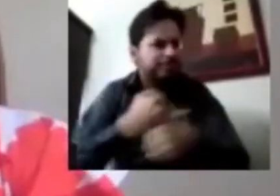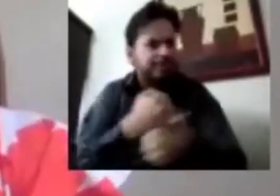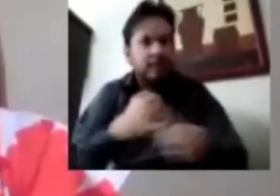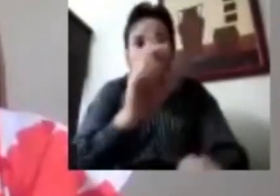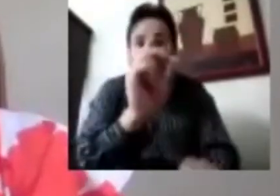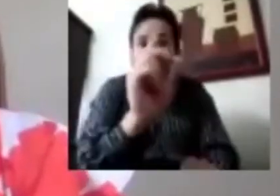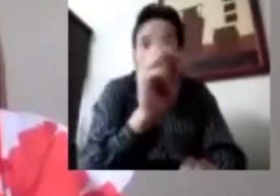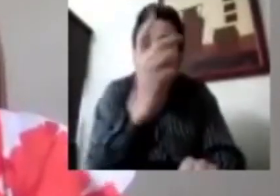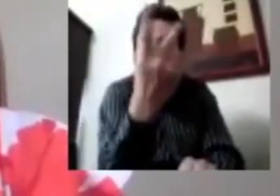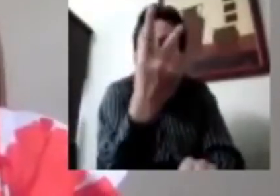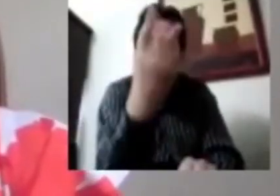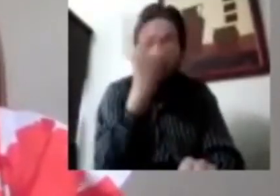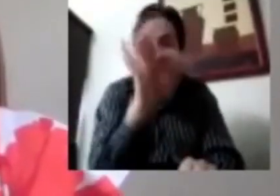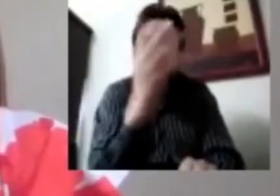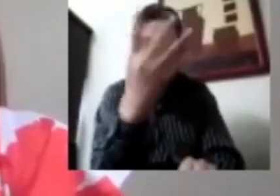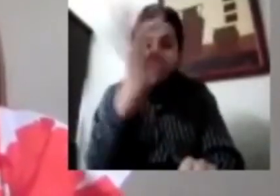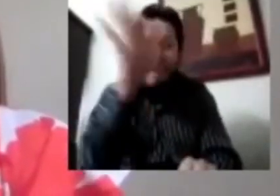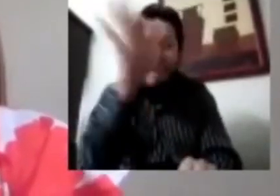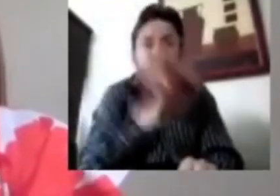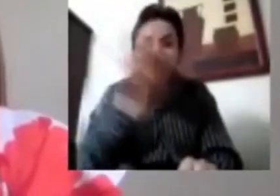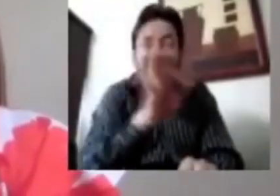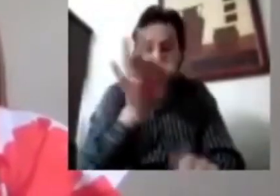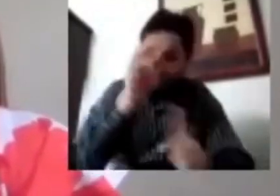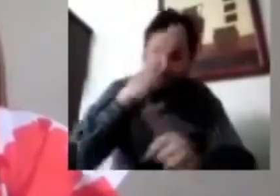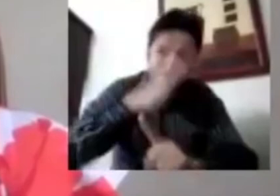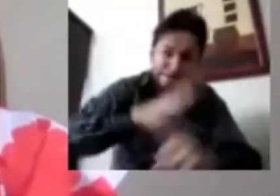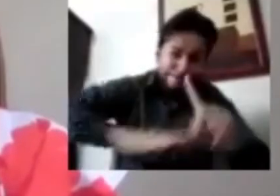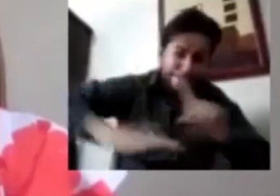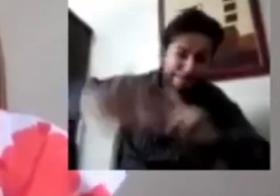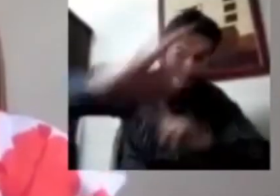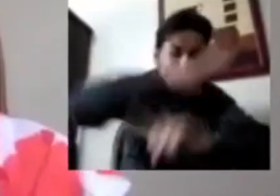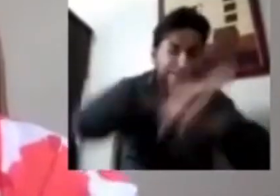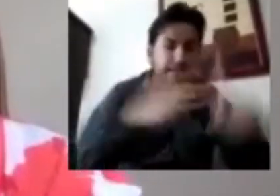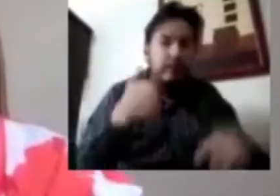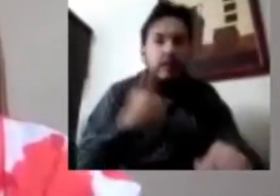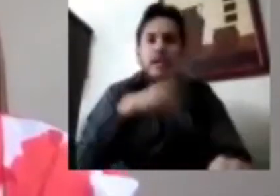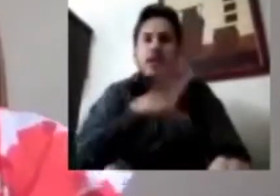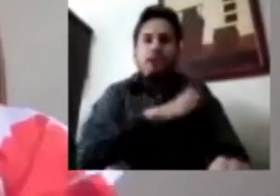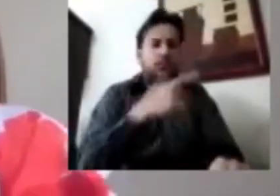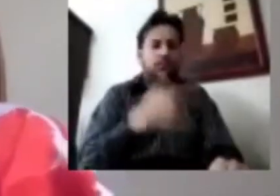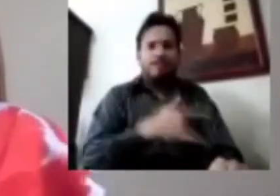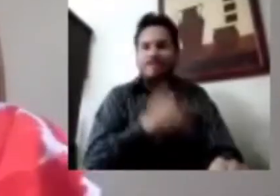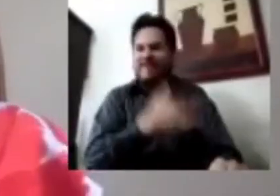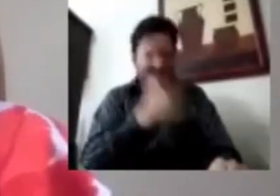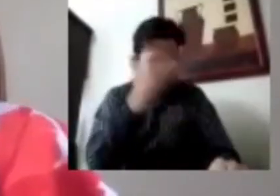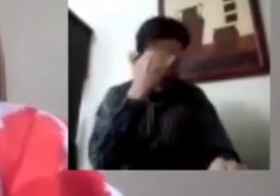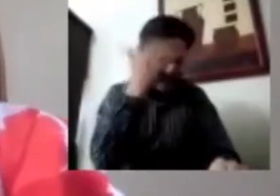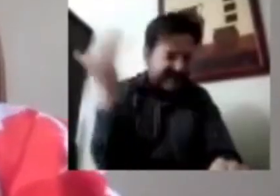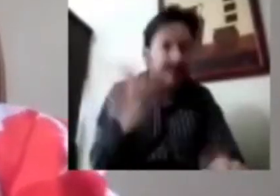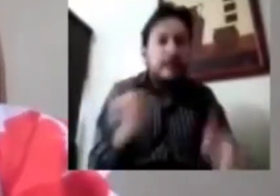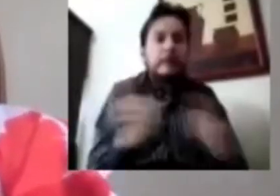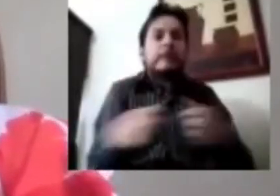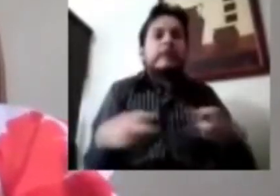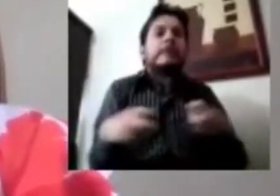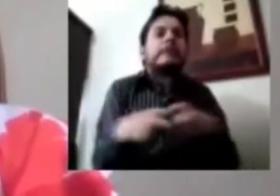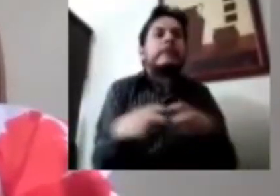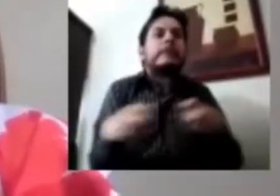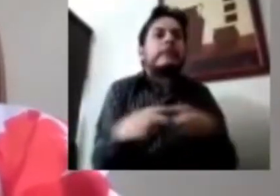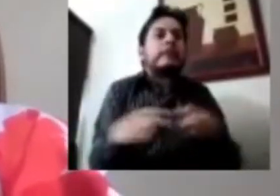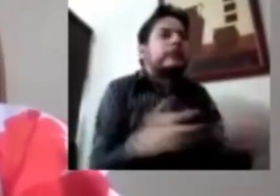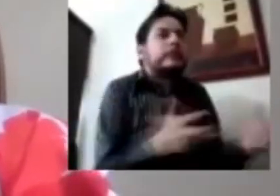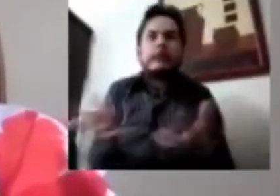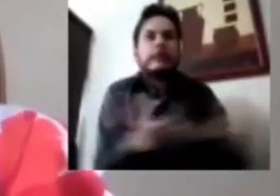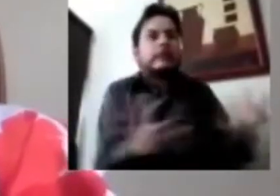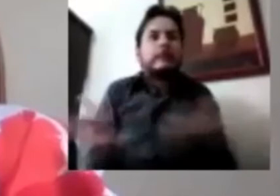32.4% de la población reportó síntomas severos de ansiedad, cuando normalmente esos niveles deben